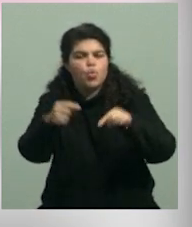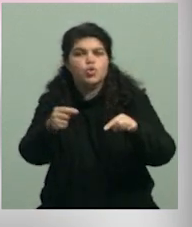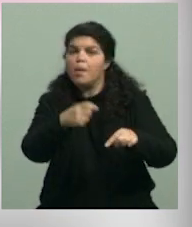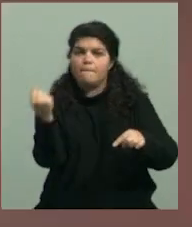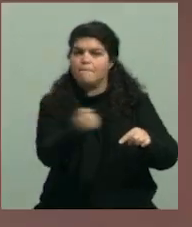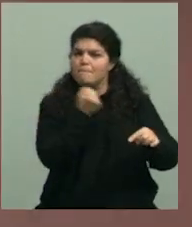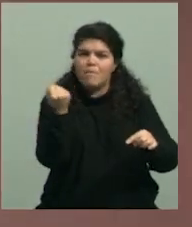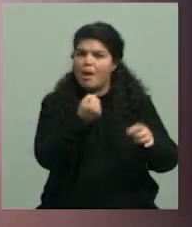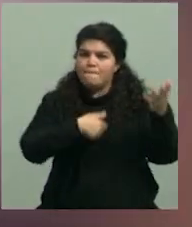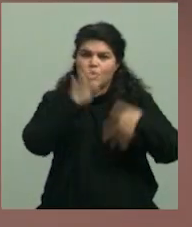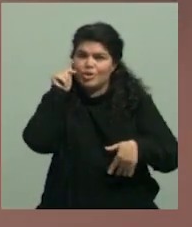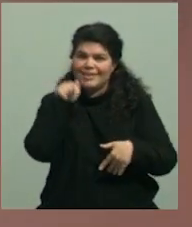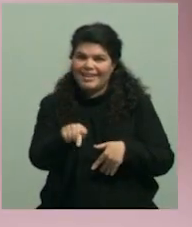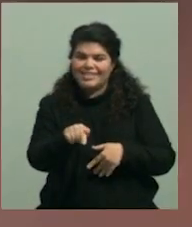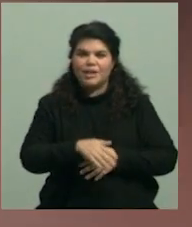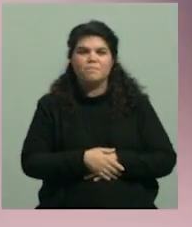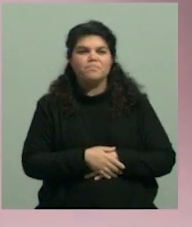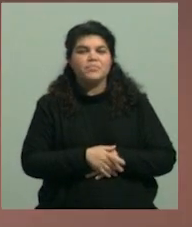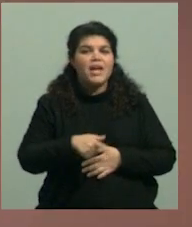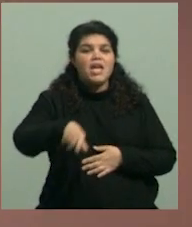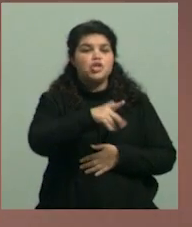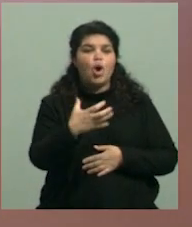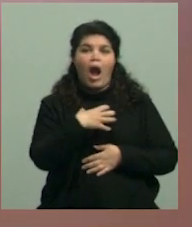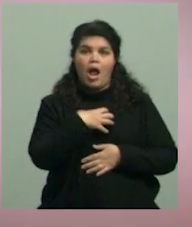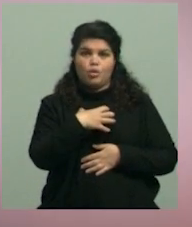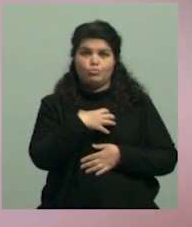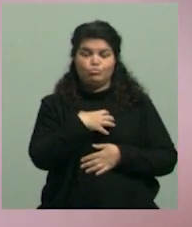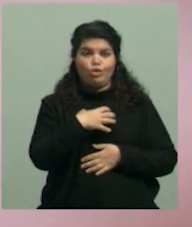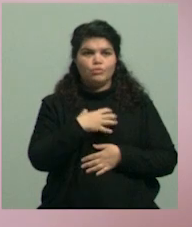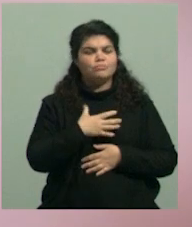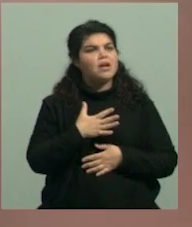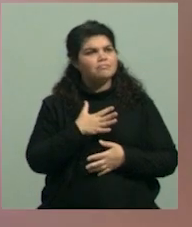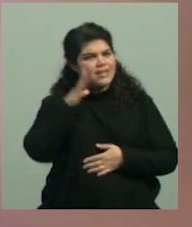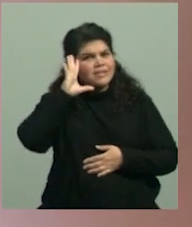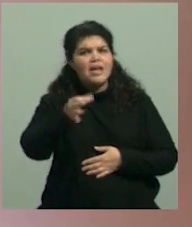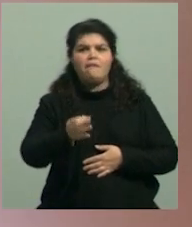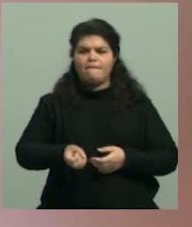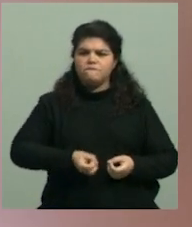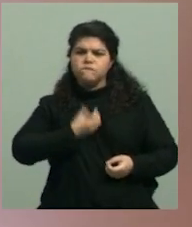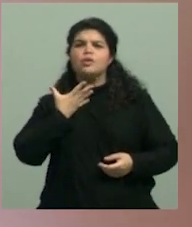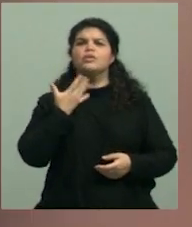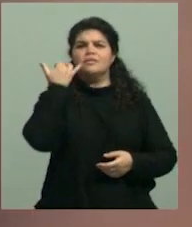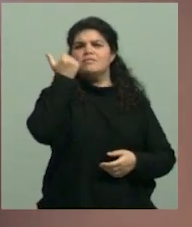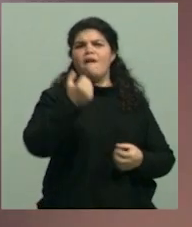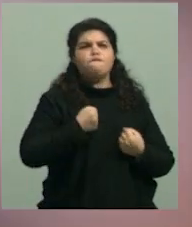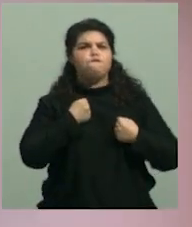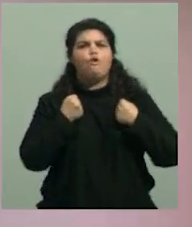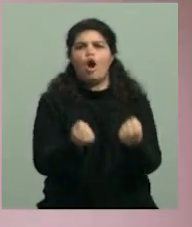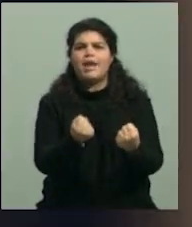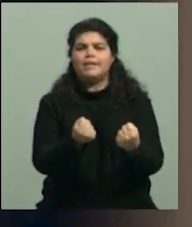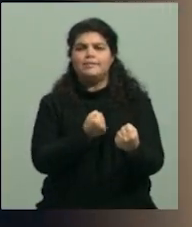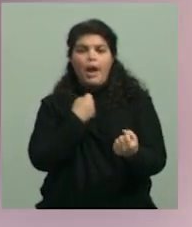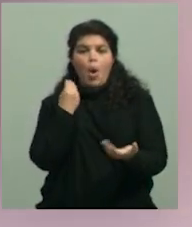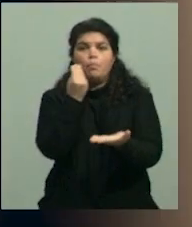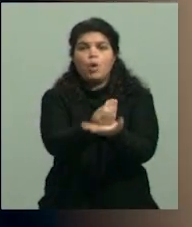Y ya nuestros estudiantes llegan a la universidad con un espíritu emprendedor mucho más fortalecido y